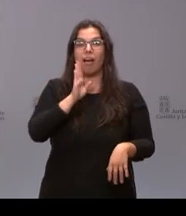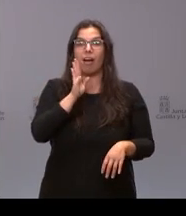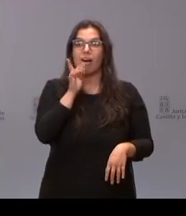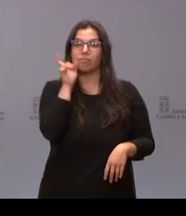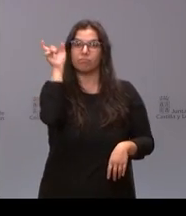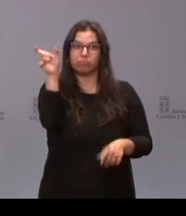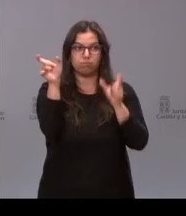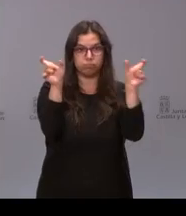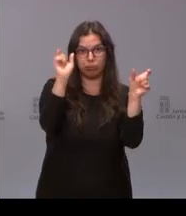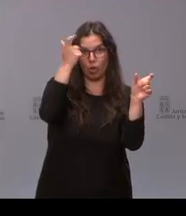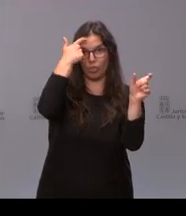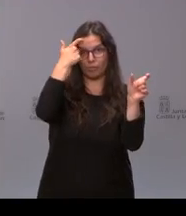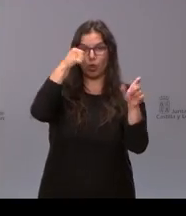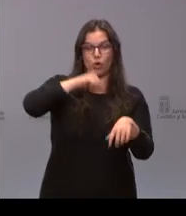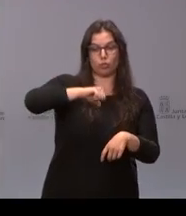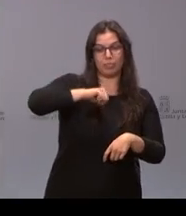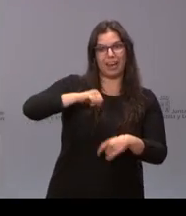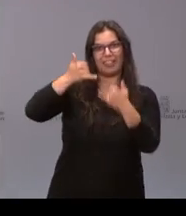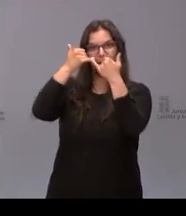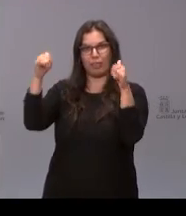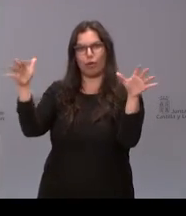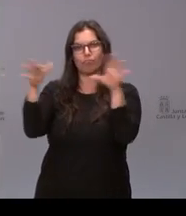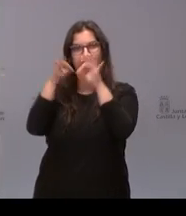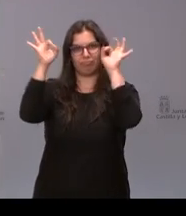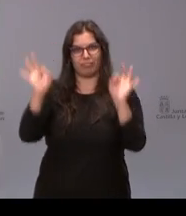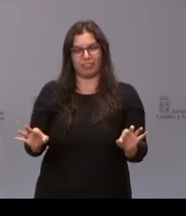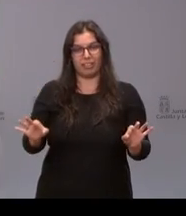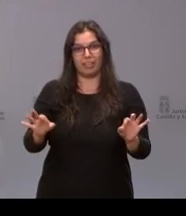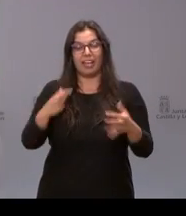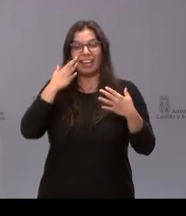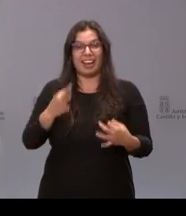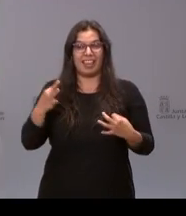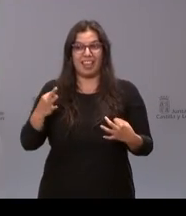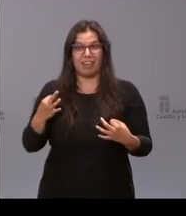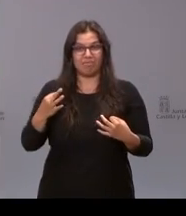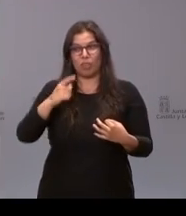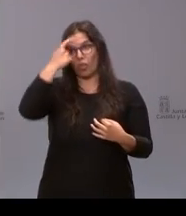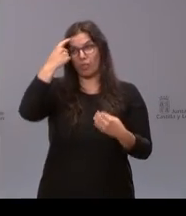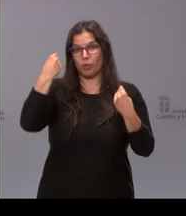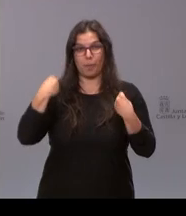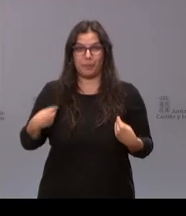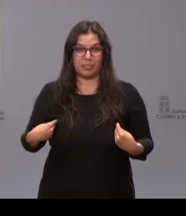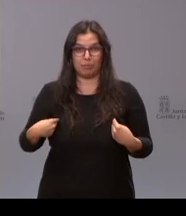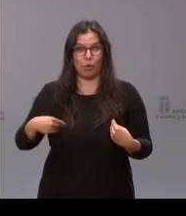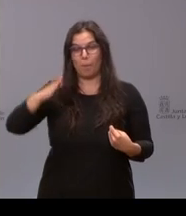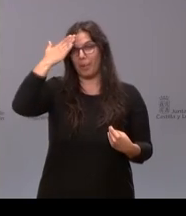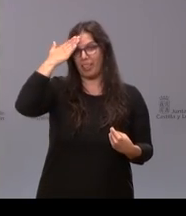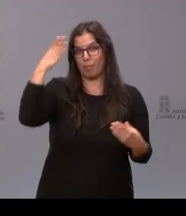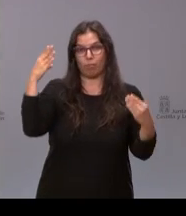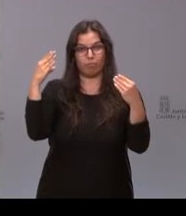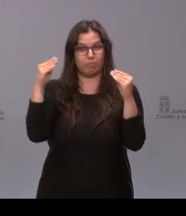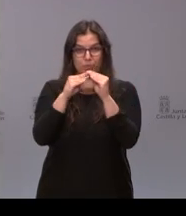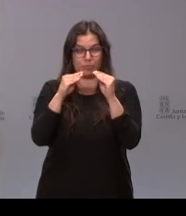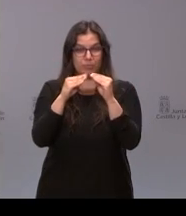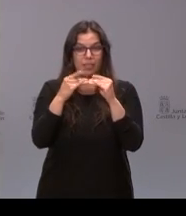convocamos hoy aquí hospital y celebración que en el fondo significan lo mismo comparten los mismos principios el